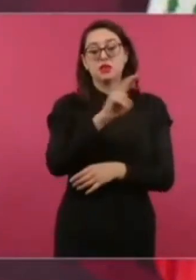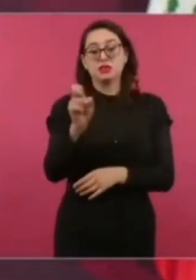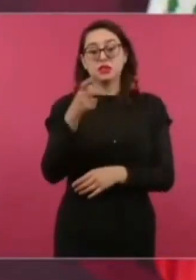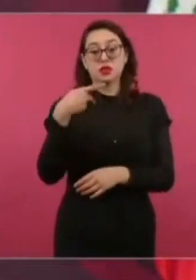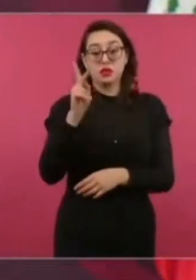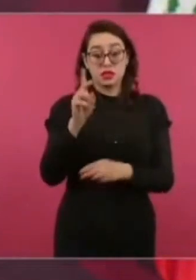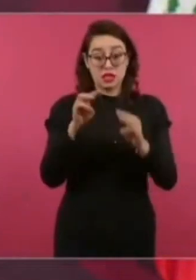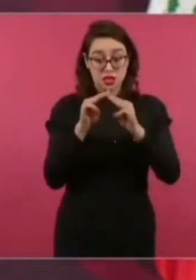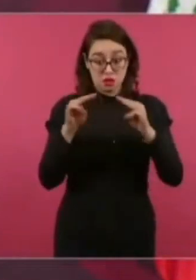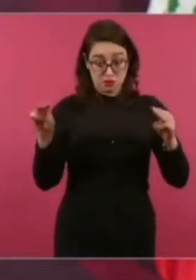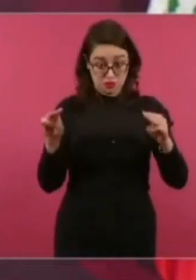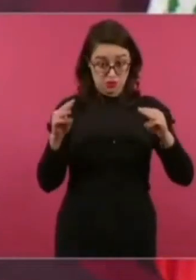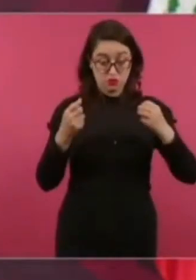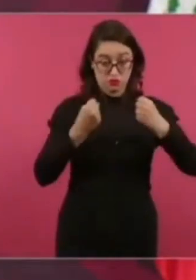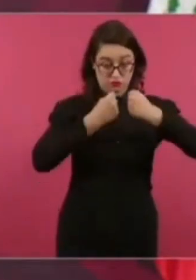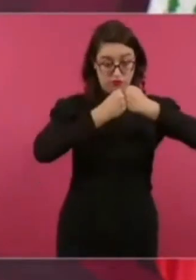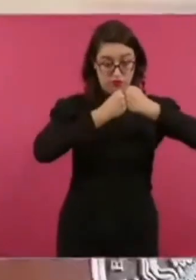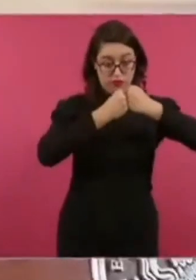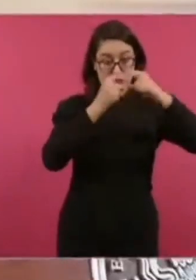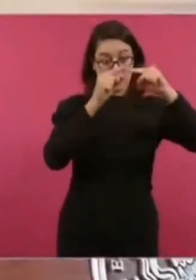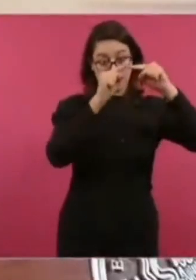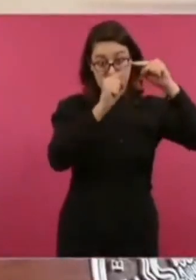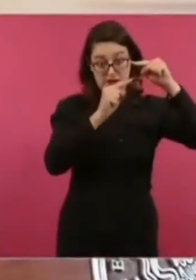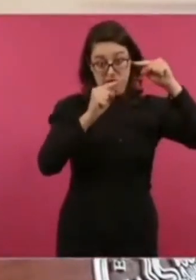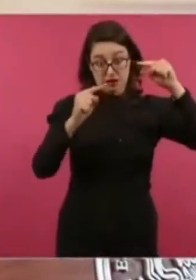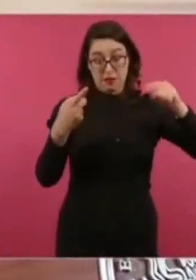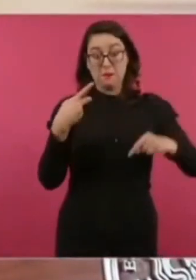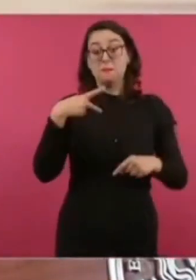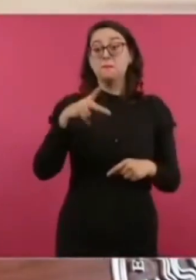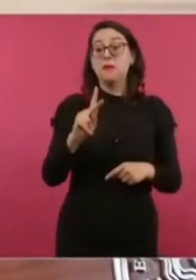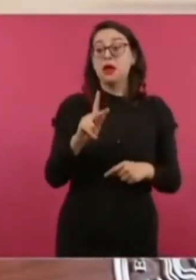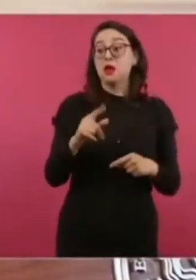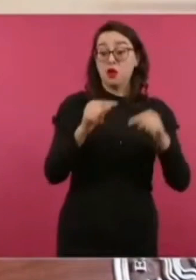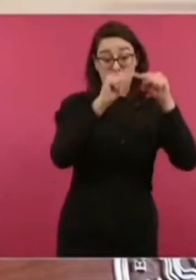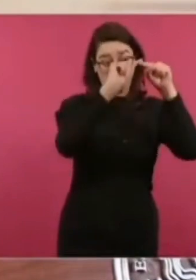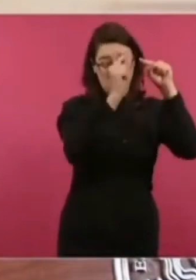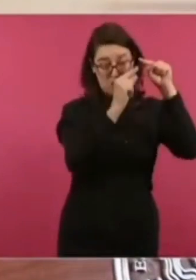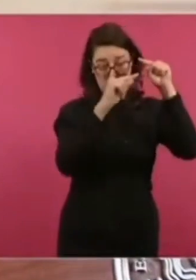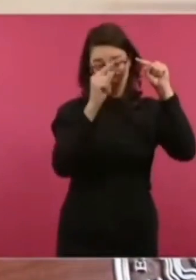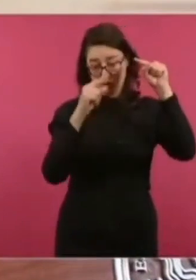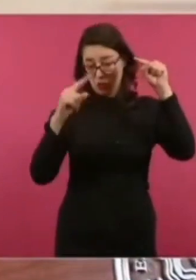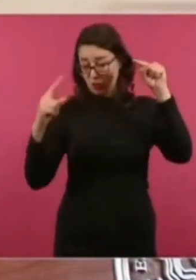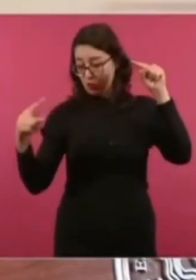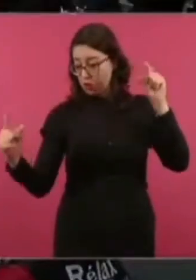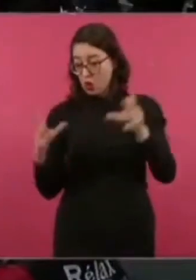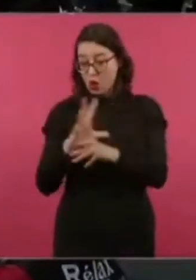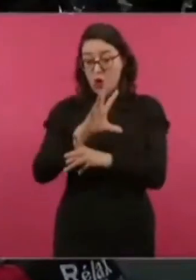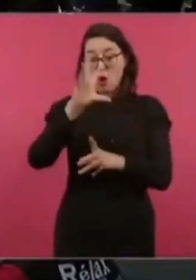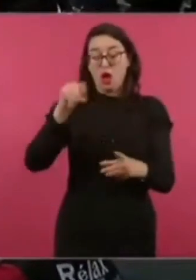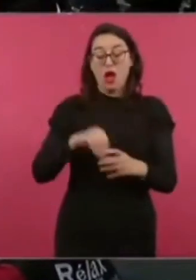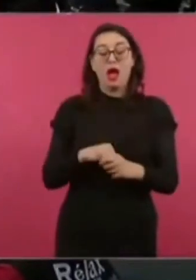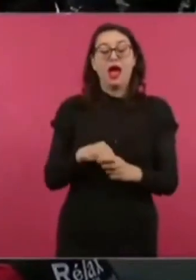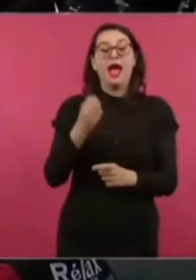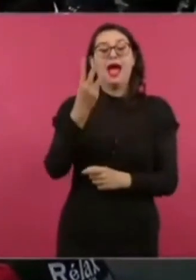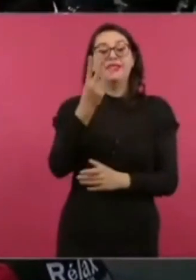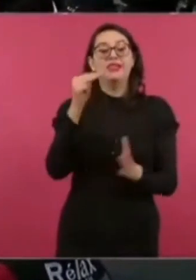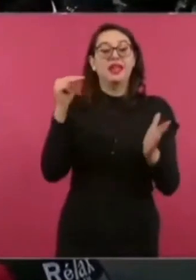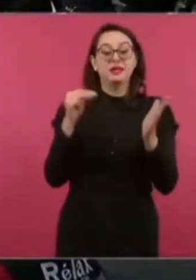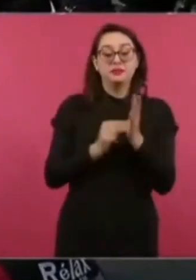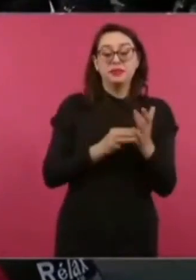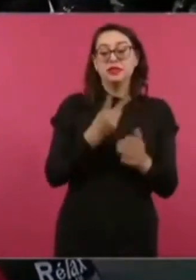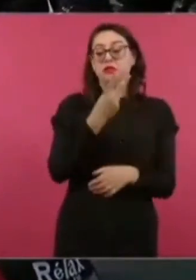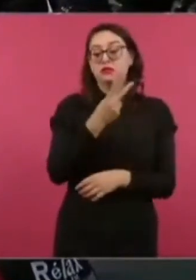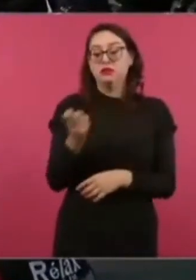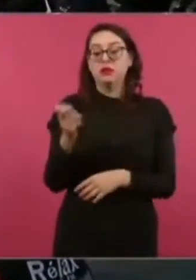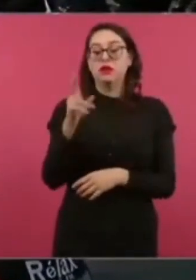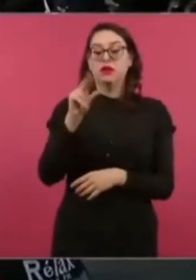Pero en nuestra frontera son 3.280